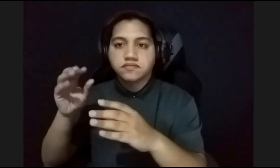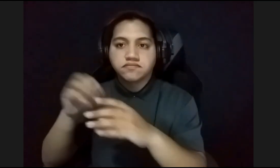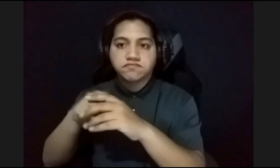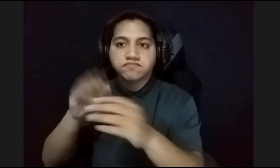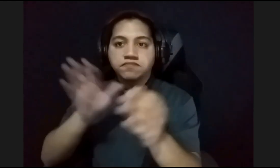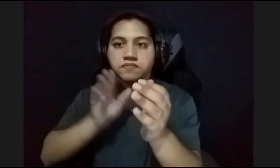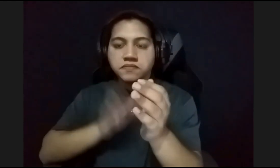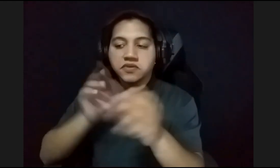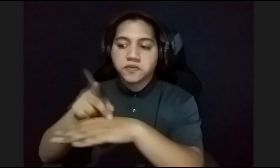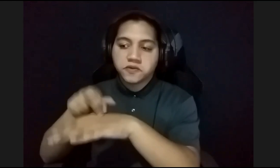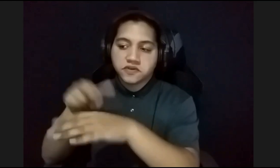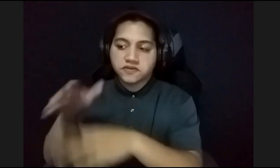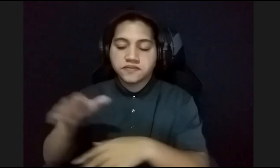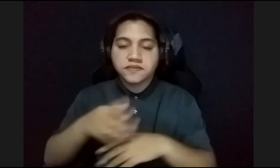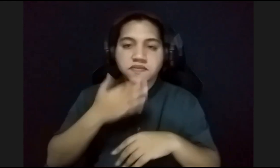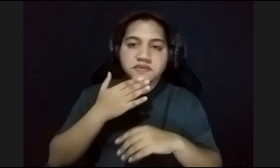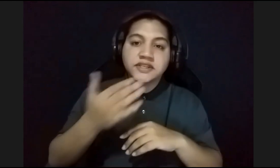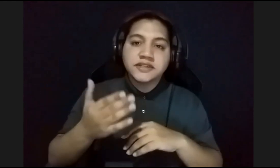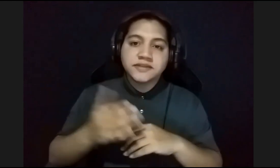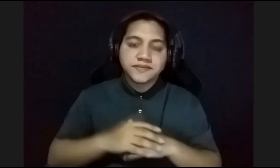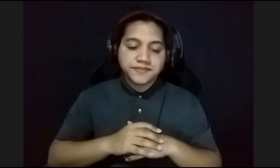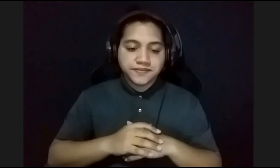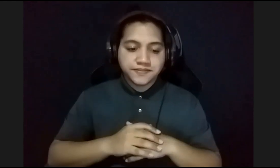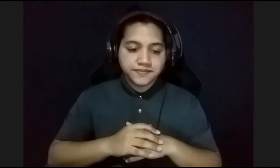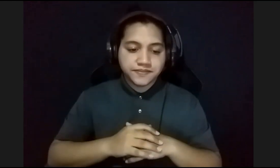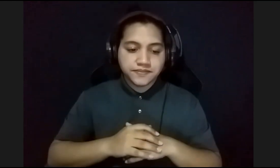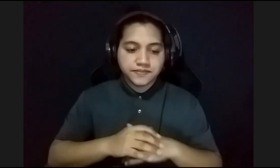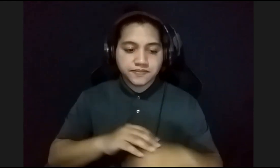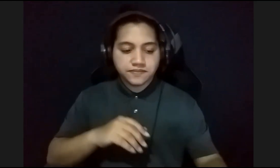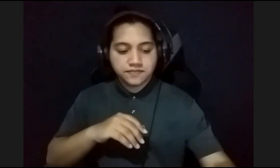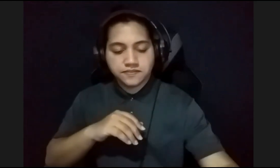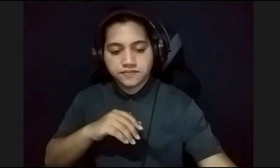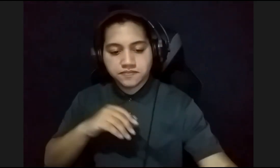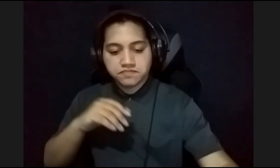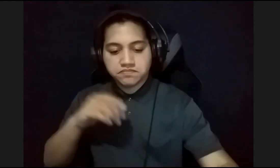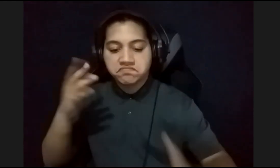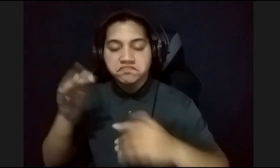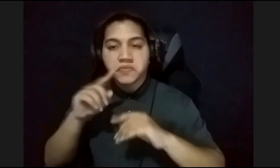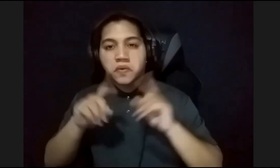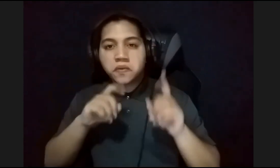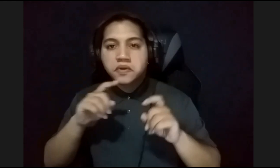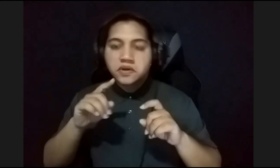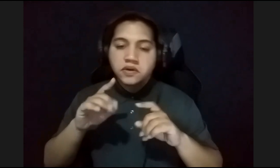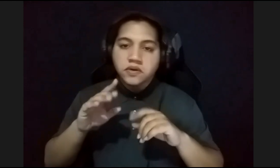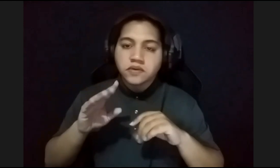Muchas gracias. Seguimos esperando comentarios y alguna otra pregunta.